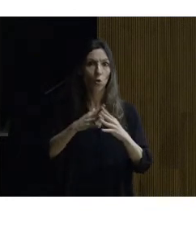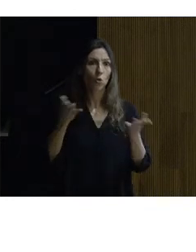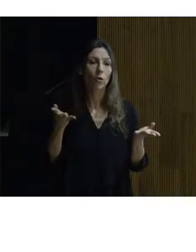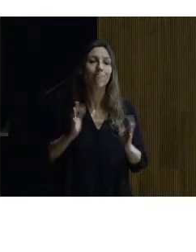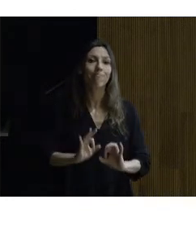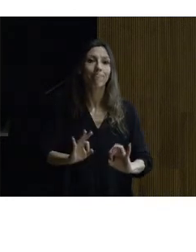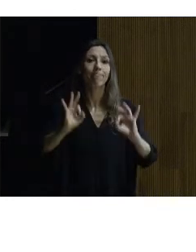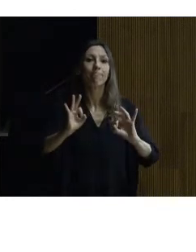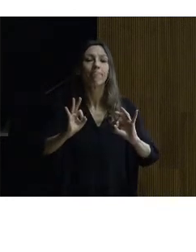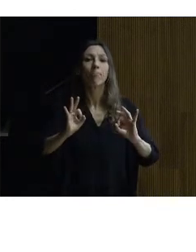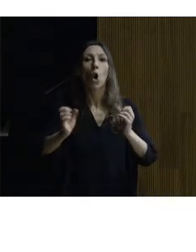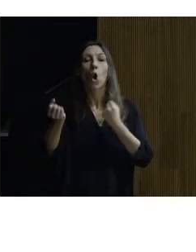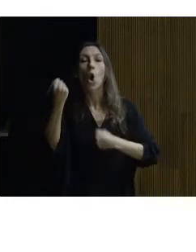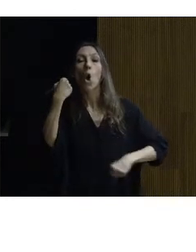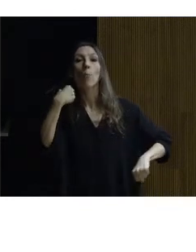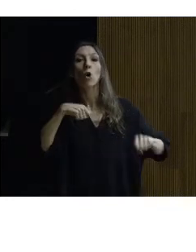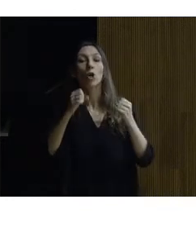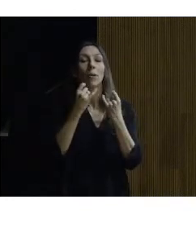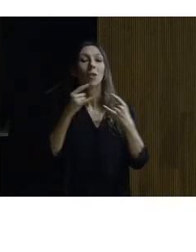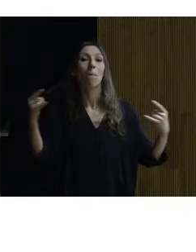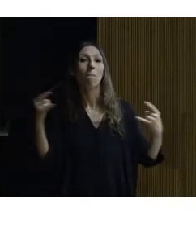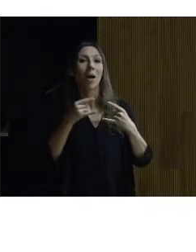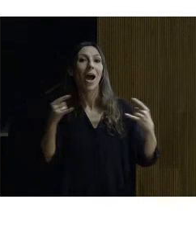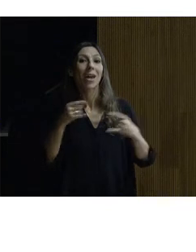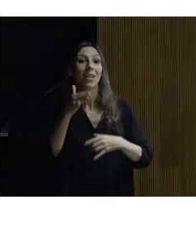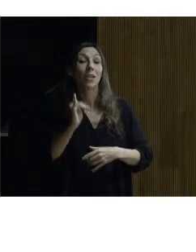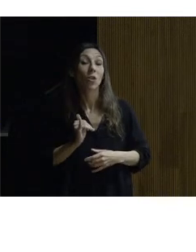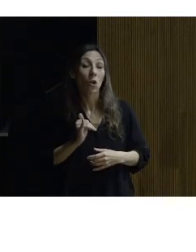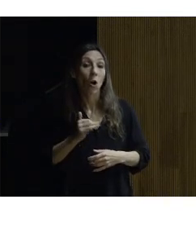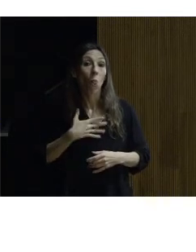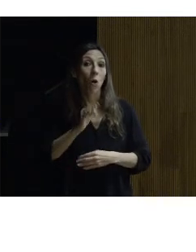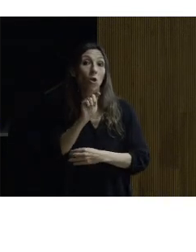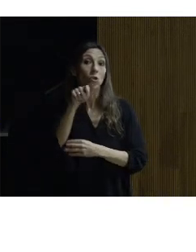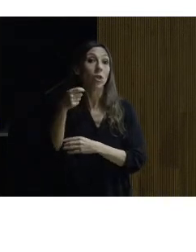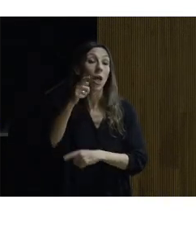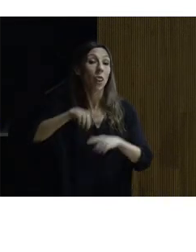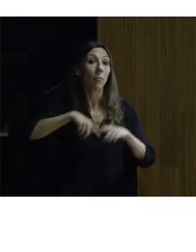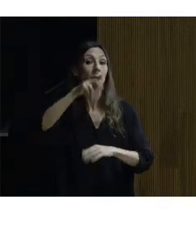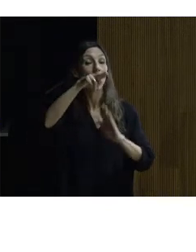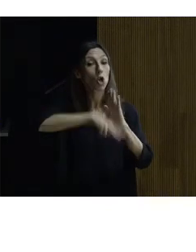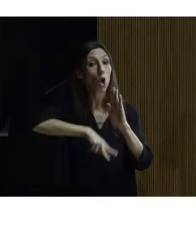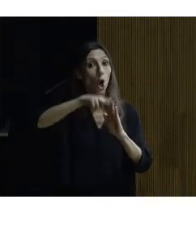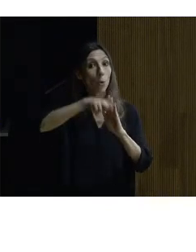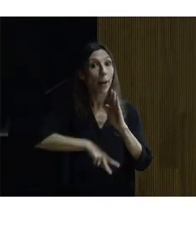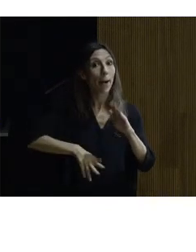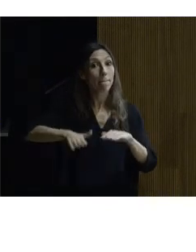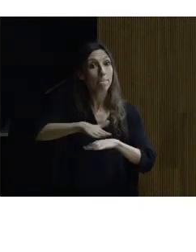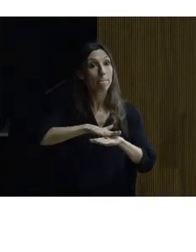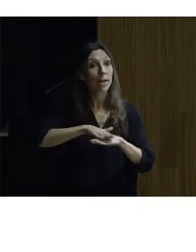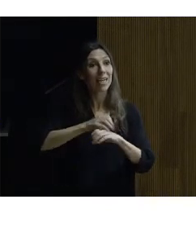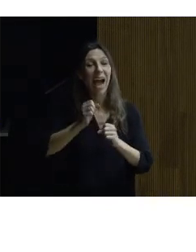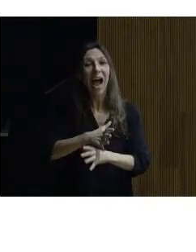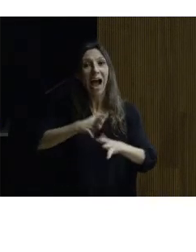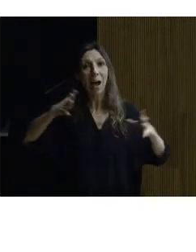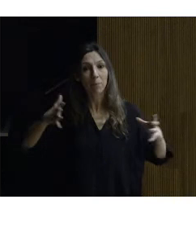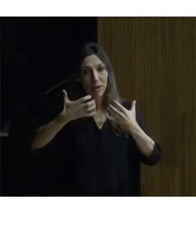comportamiento magnético que podemos resolver para alcanzar los valores de la norma en base a un determinado amplificador y un